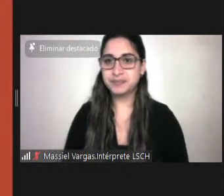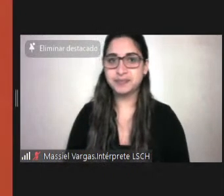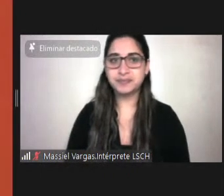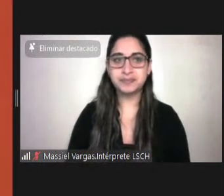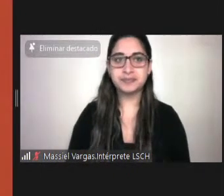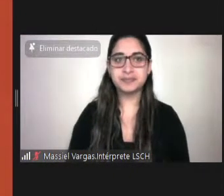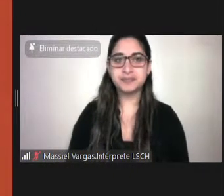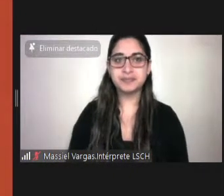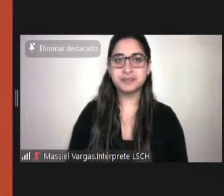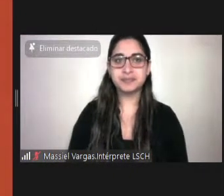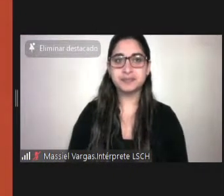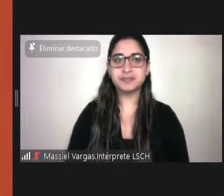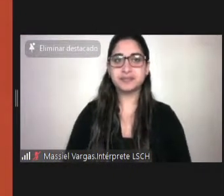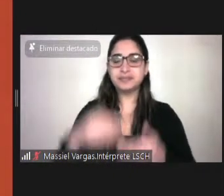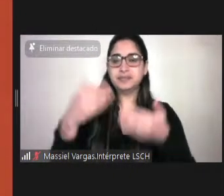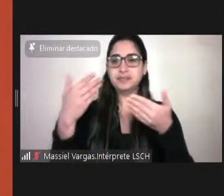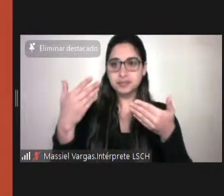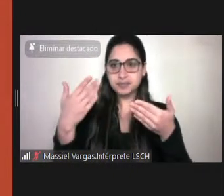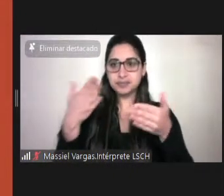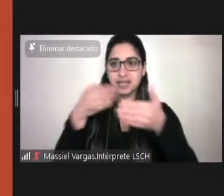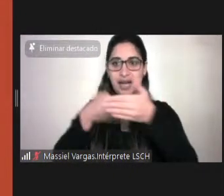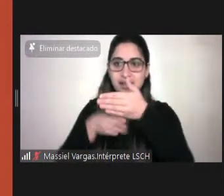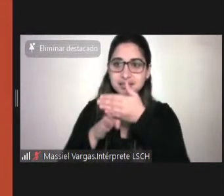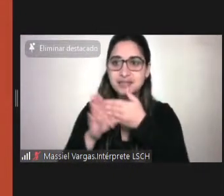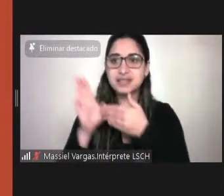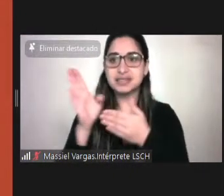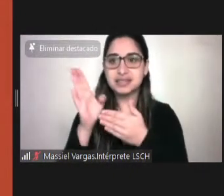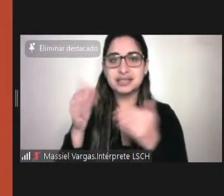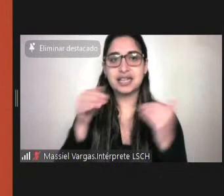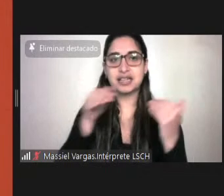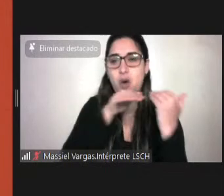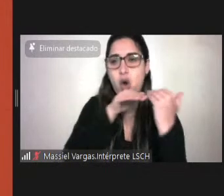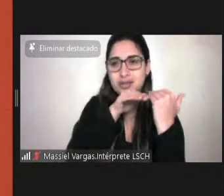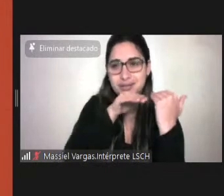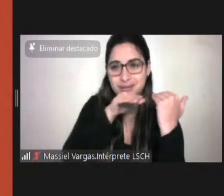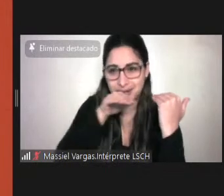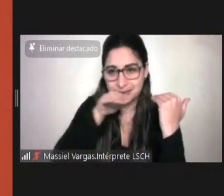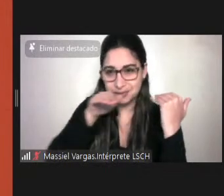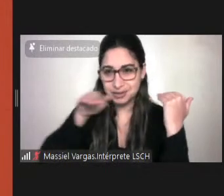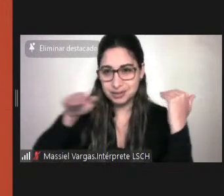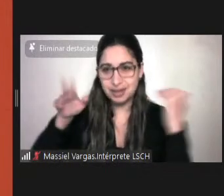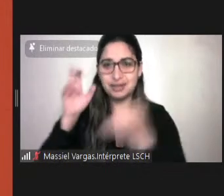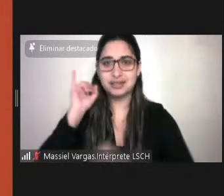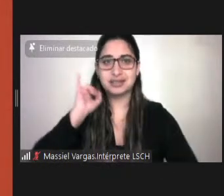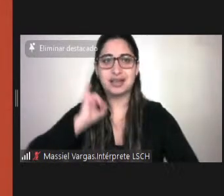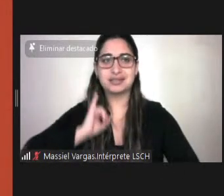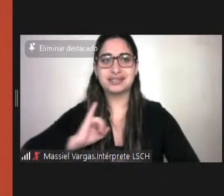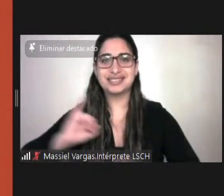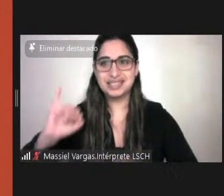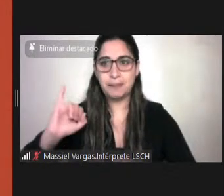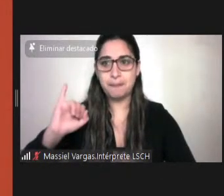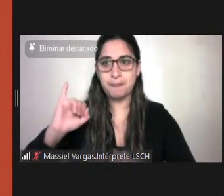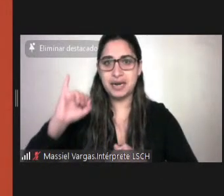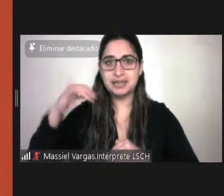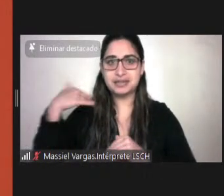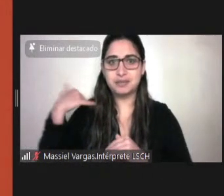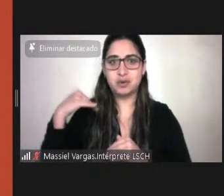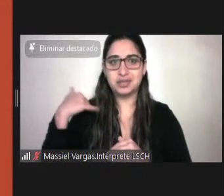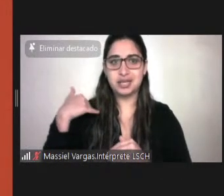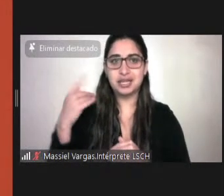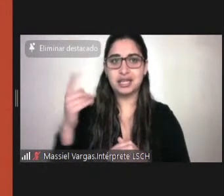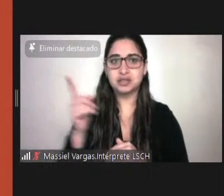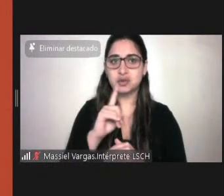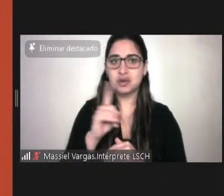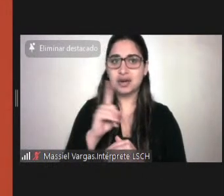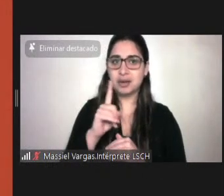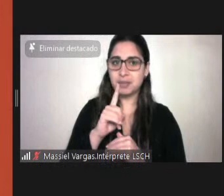Accesibilidad es el término que yo considero más transversal de todos y muy importante porque brinda para muchas cosas. No solamente accesibilidad física,